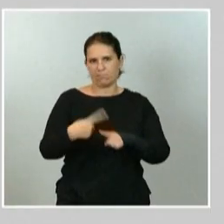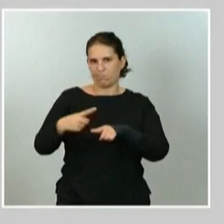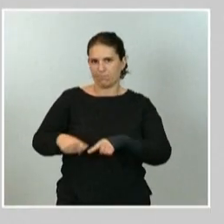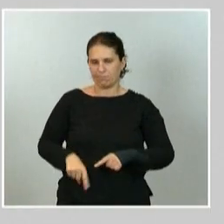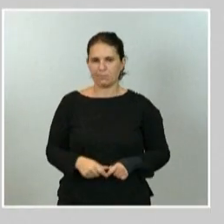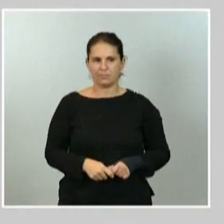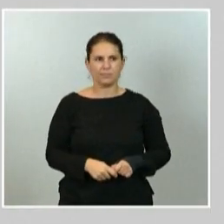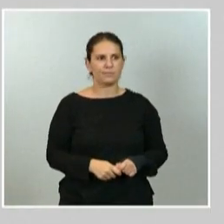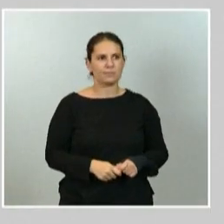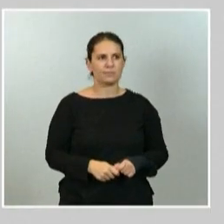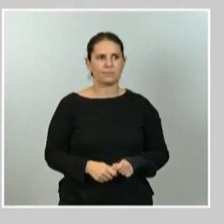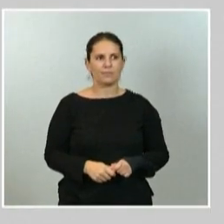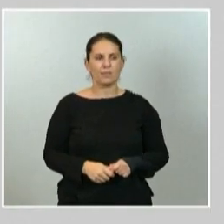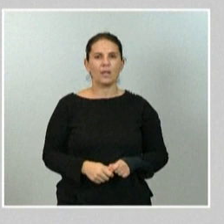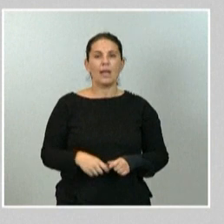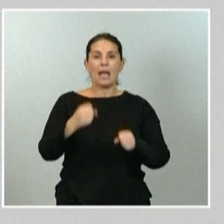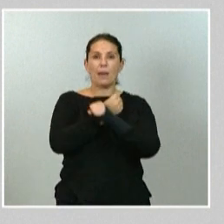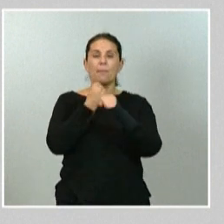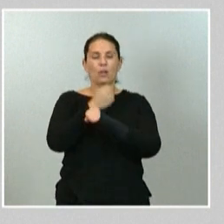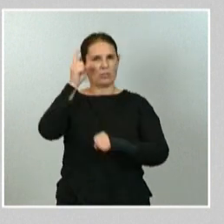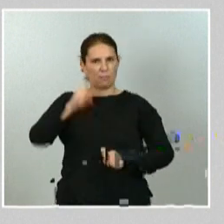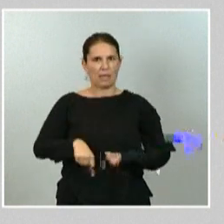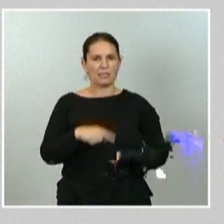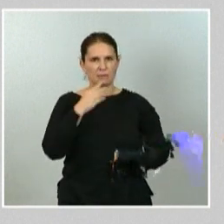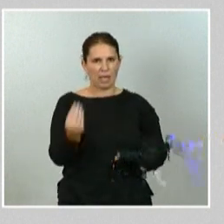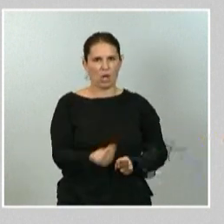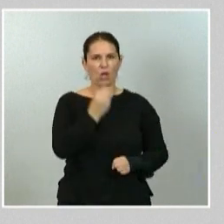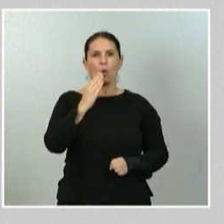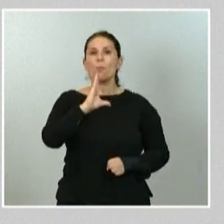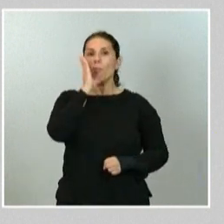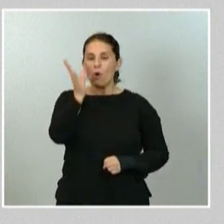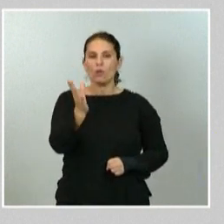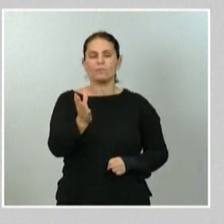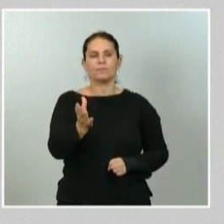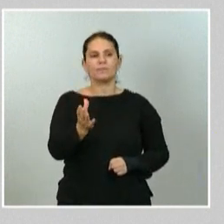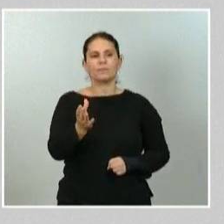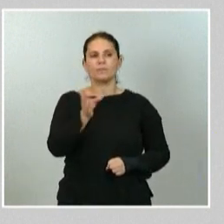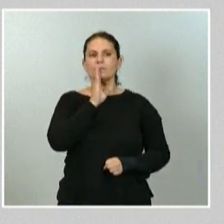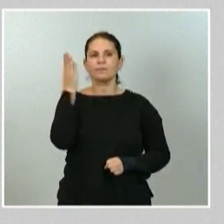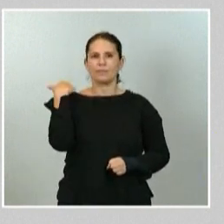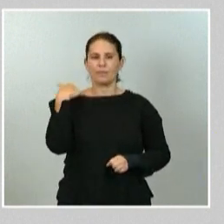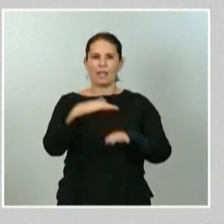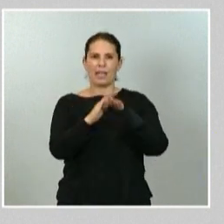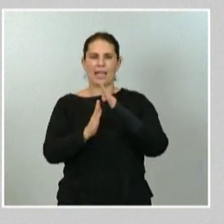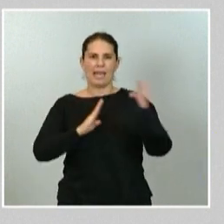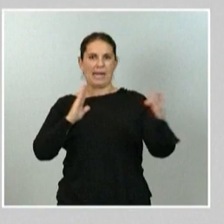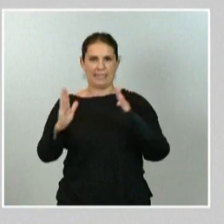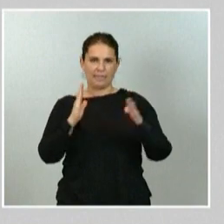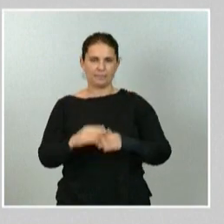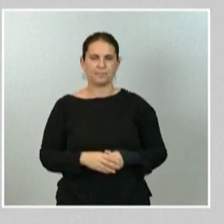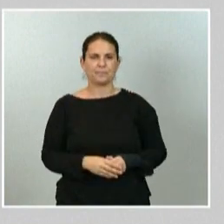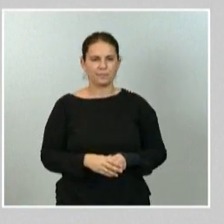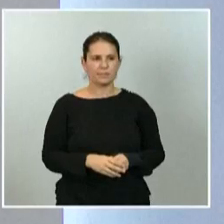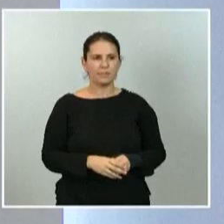evolución del empleo, en buena medida por el efecto ya señalado de los expedientes de regulación temporal de empleo. Así,